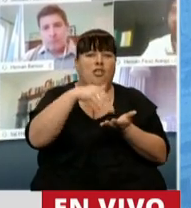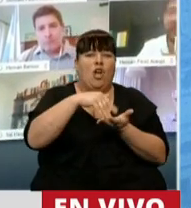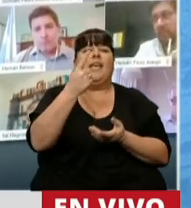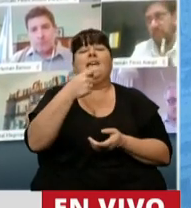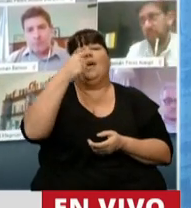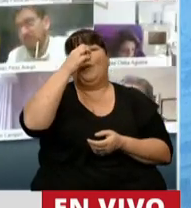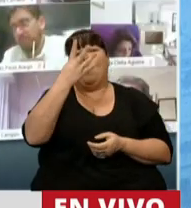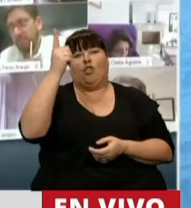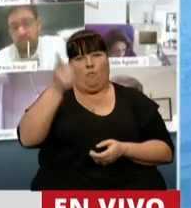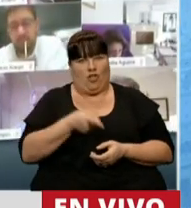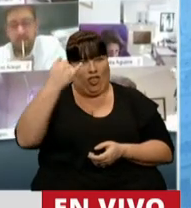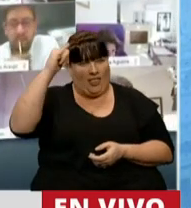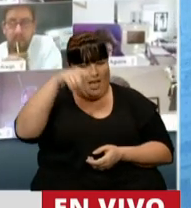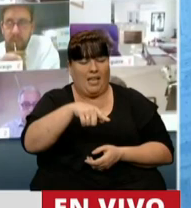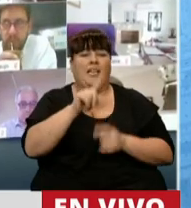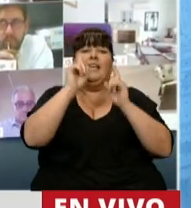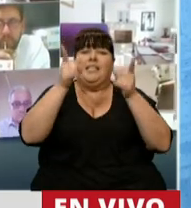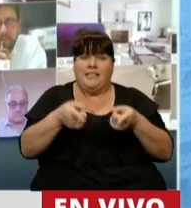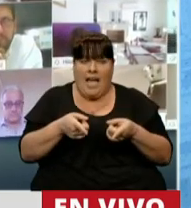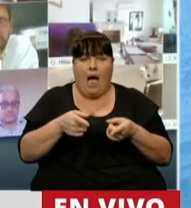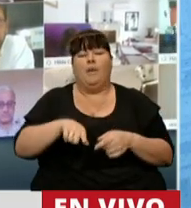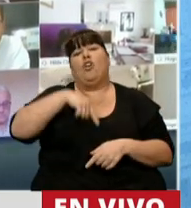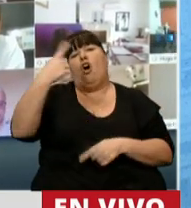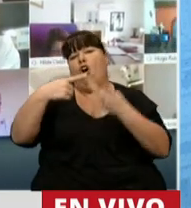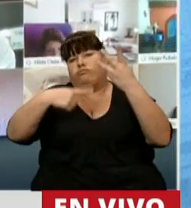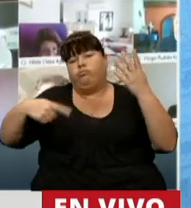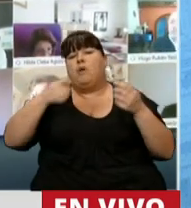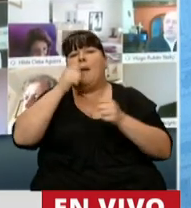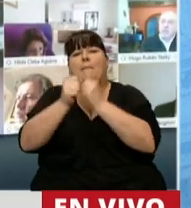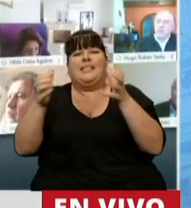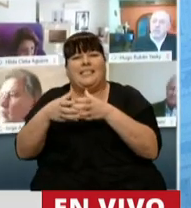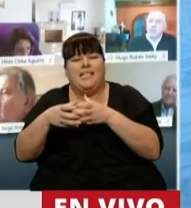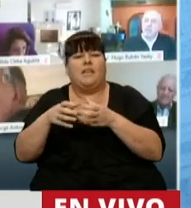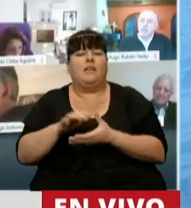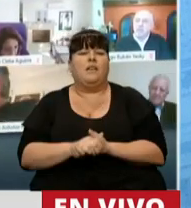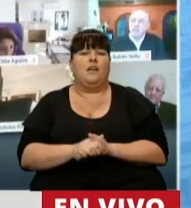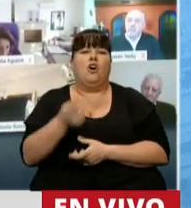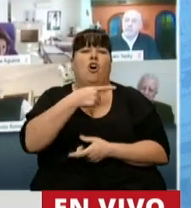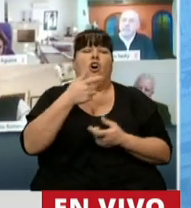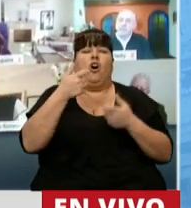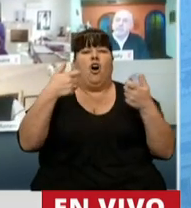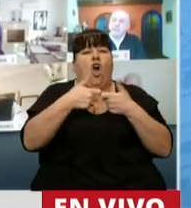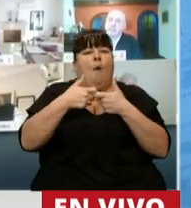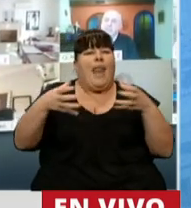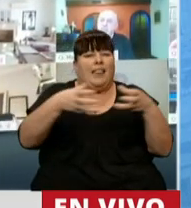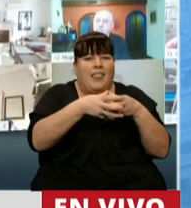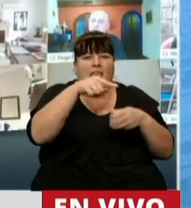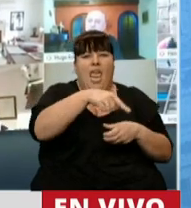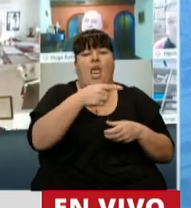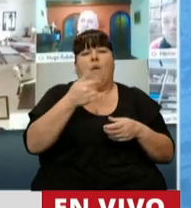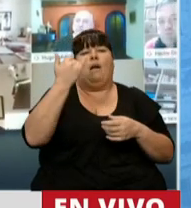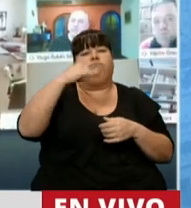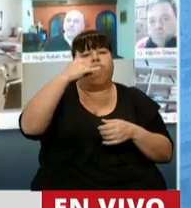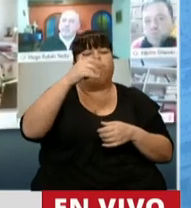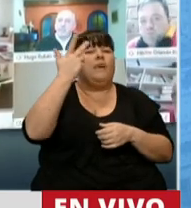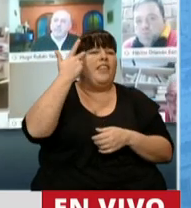al 24%, además de otros instrumentos como PYMES Plus y cooperativas, estos últimos a tasas